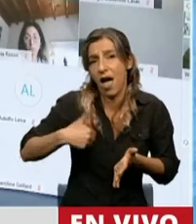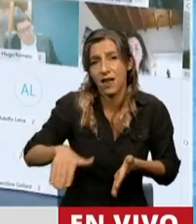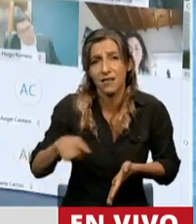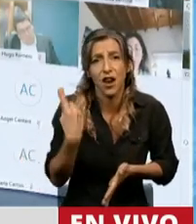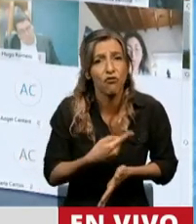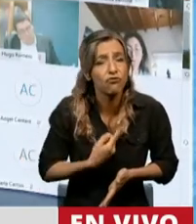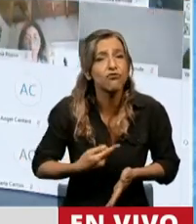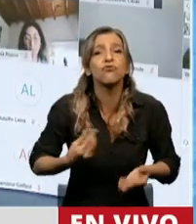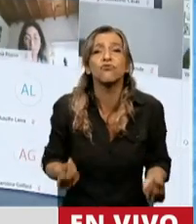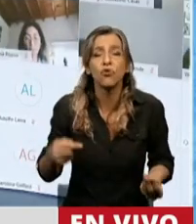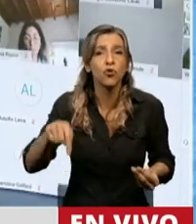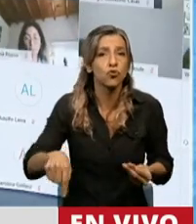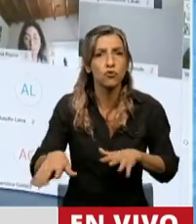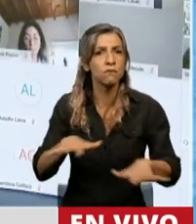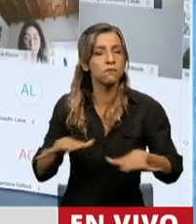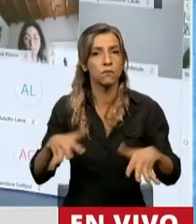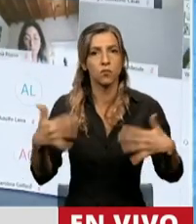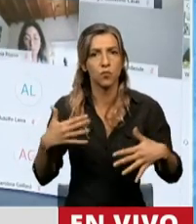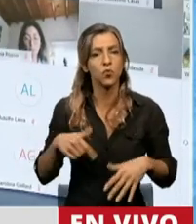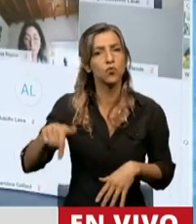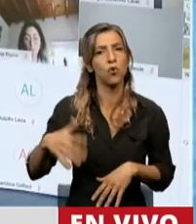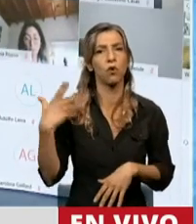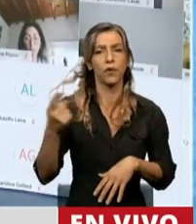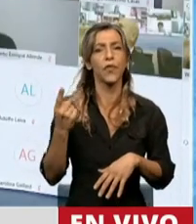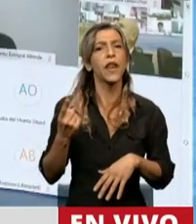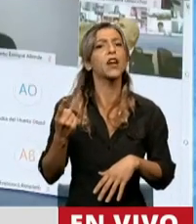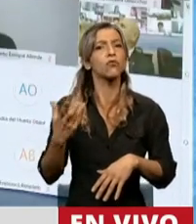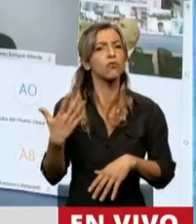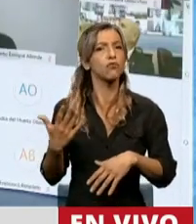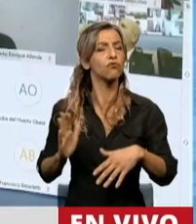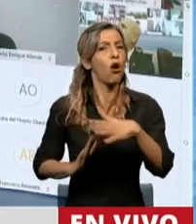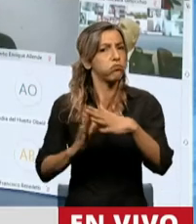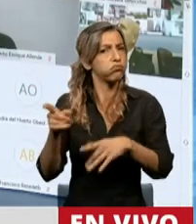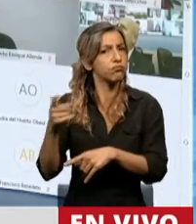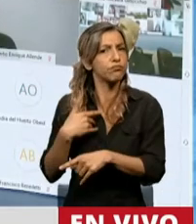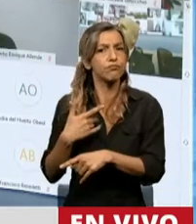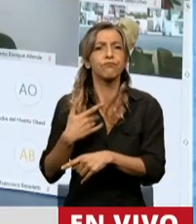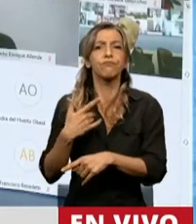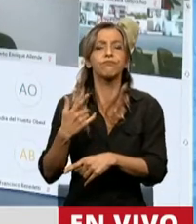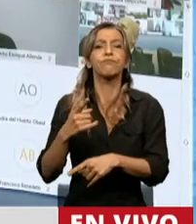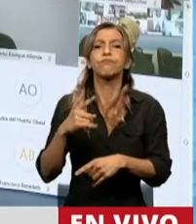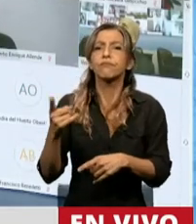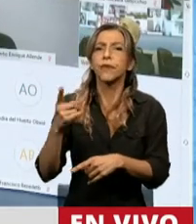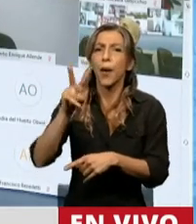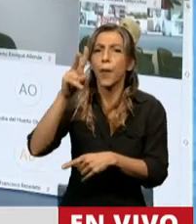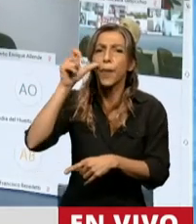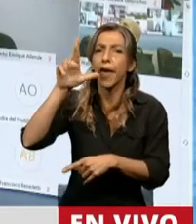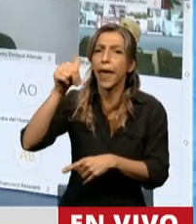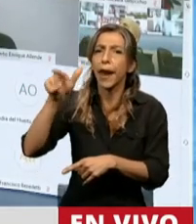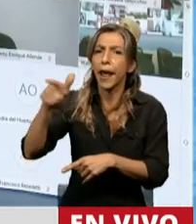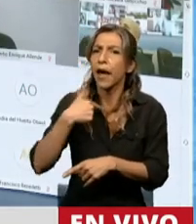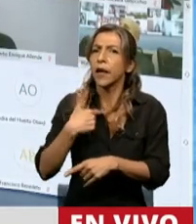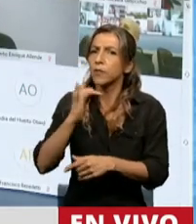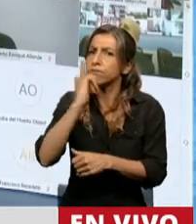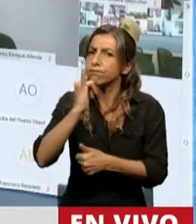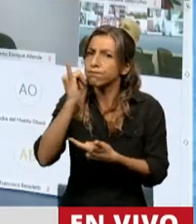anunciadas por el director ejecutivo de la lucha contra la trata y asistencia de las víctimas, Gustavo Vera, las 100 acciones que